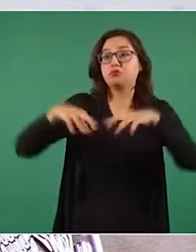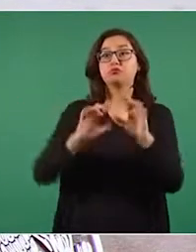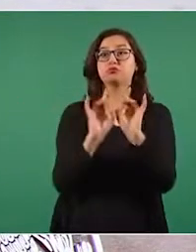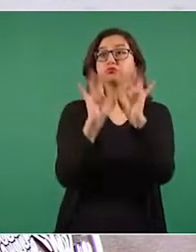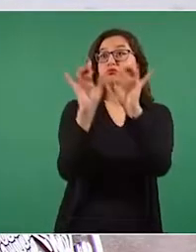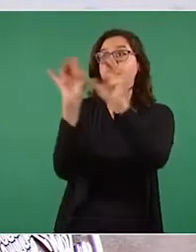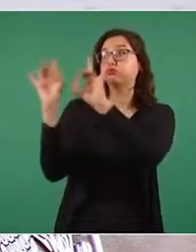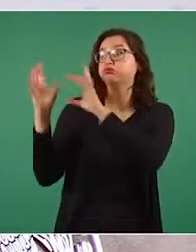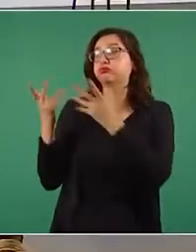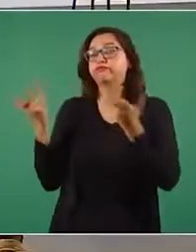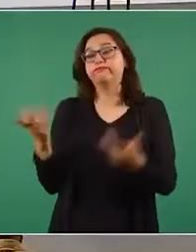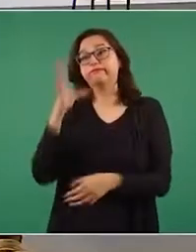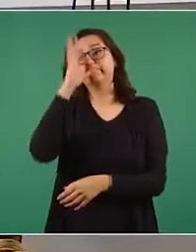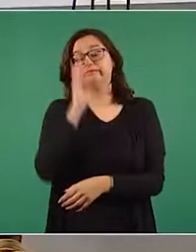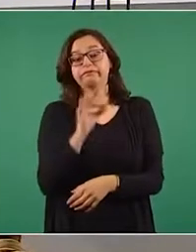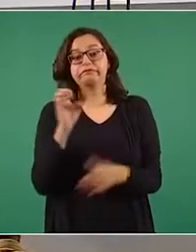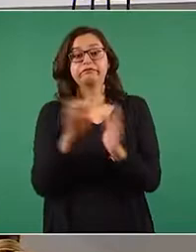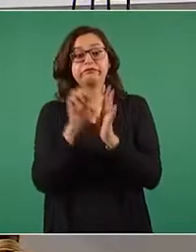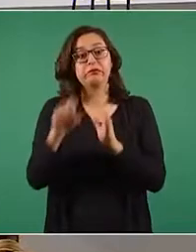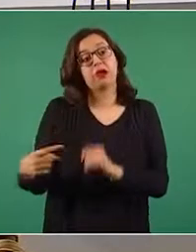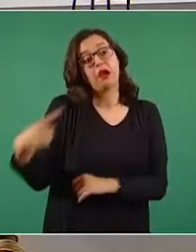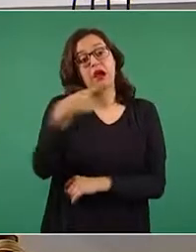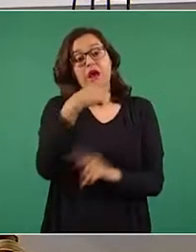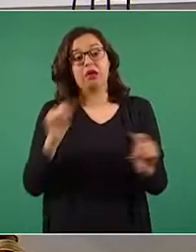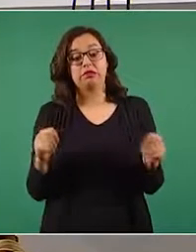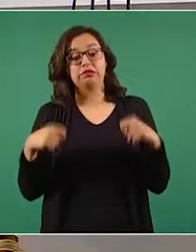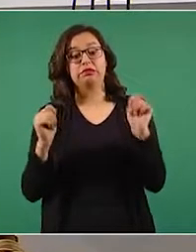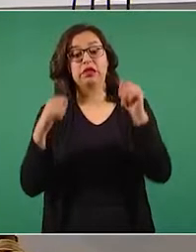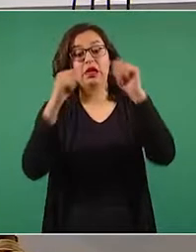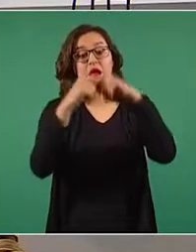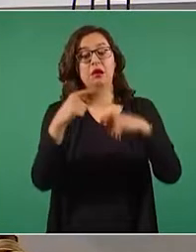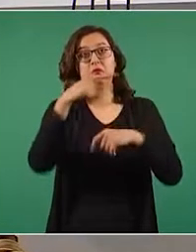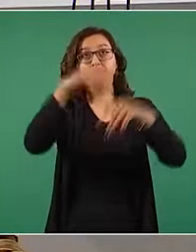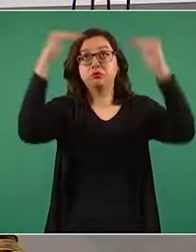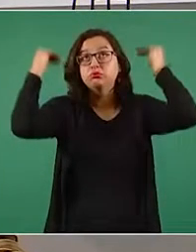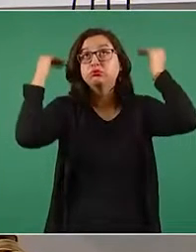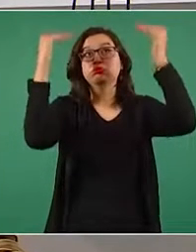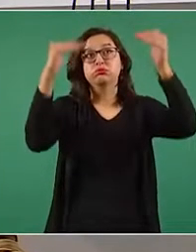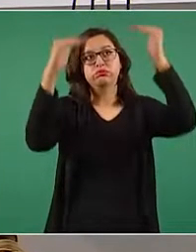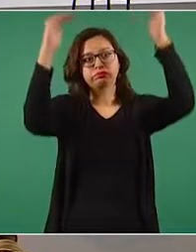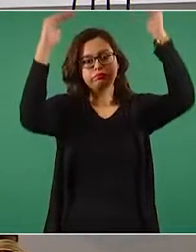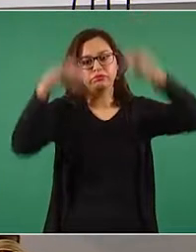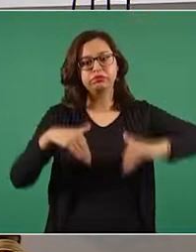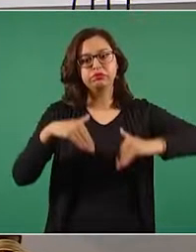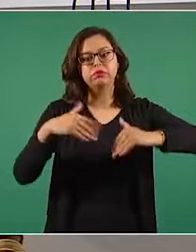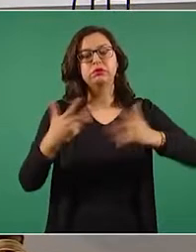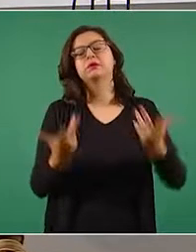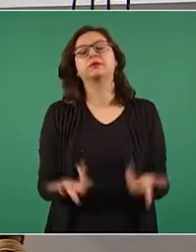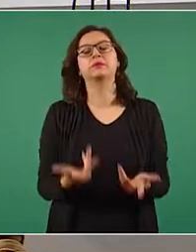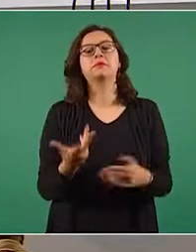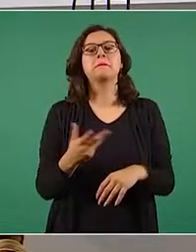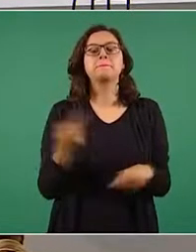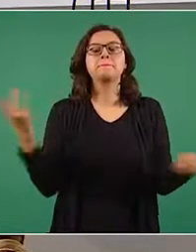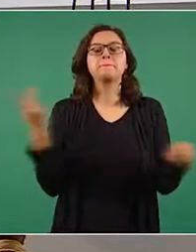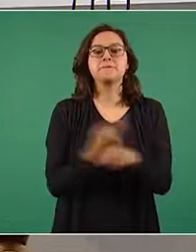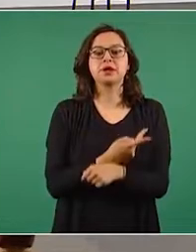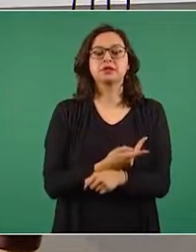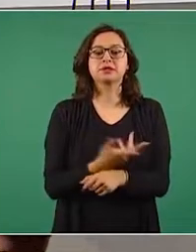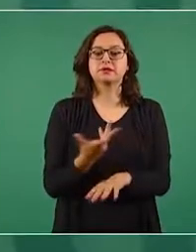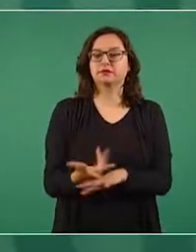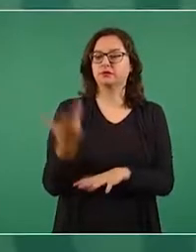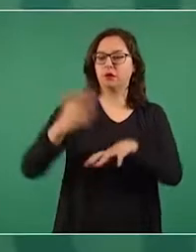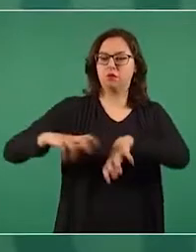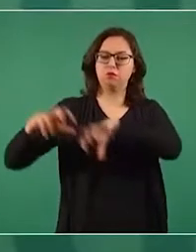como ejemplo el colapso de la techumbre que cubre una parte del Templo Mayor, la Casa de las Águilas, debido a una